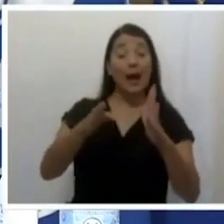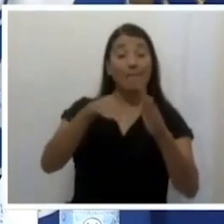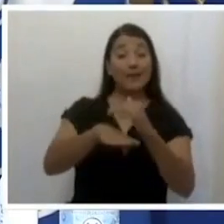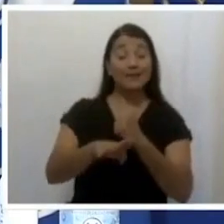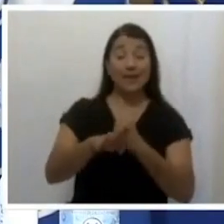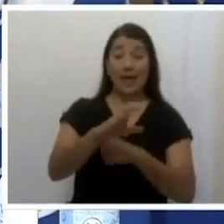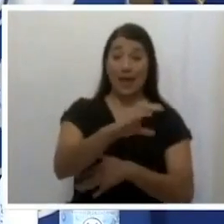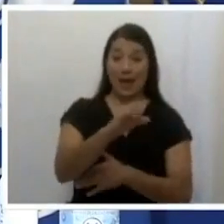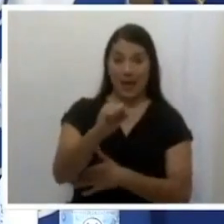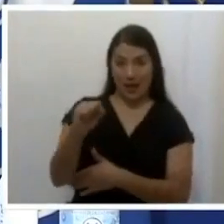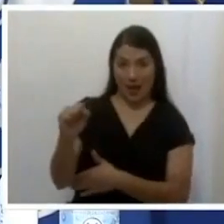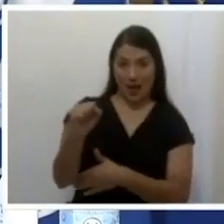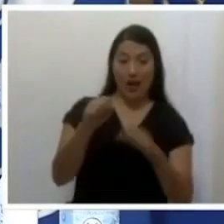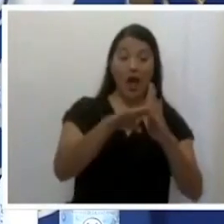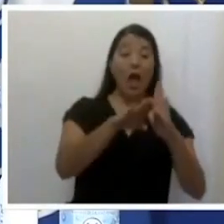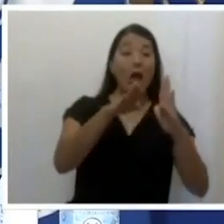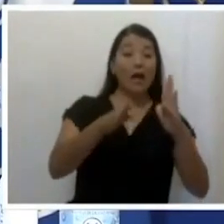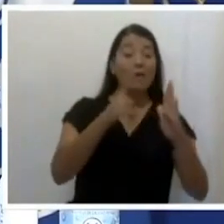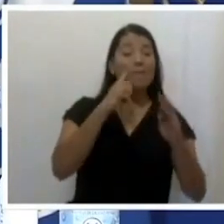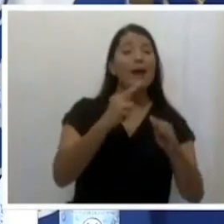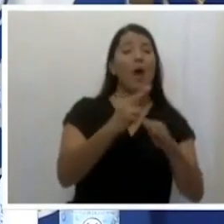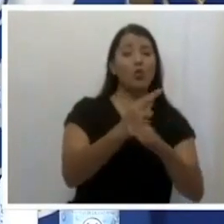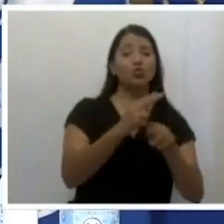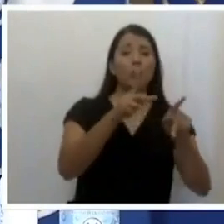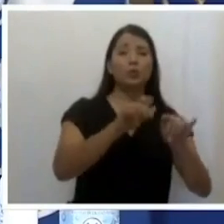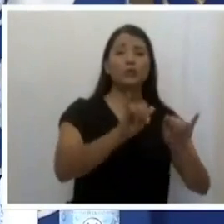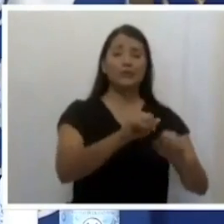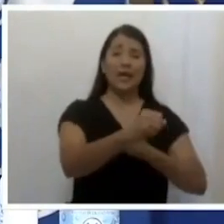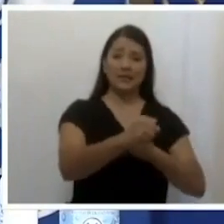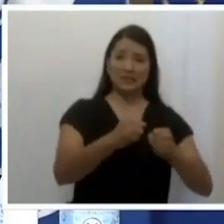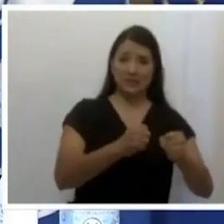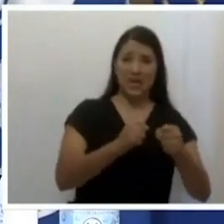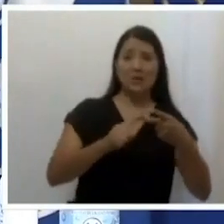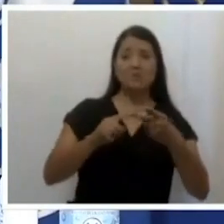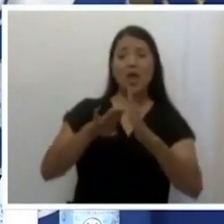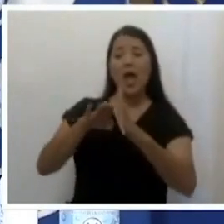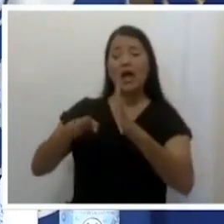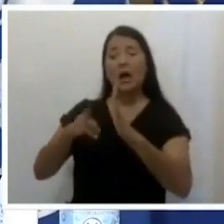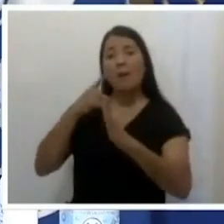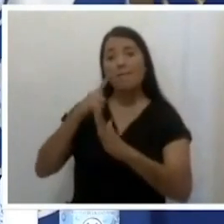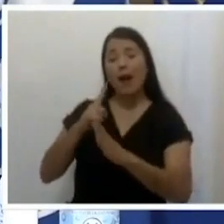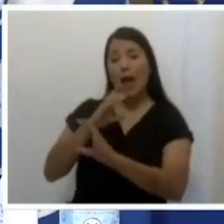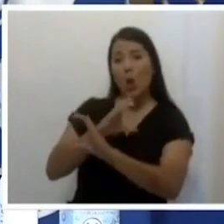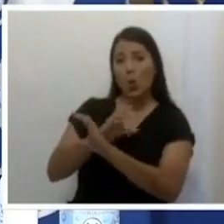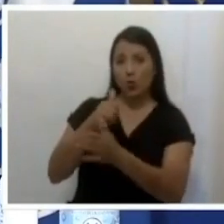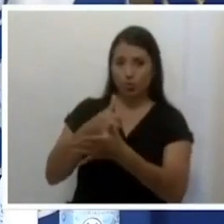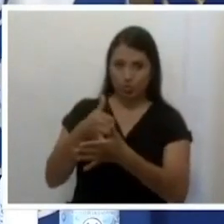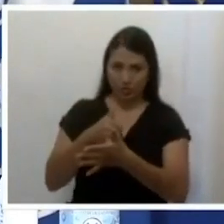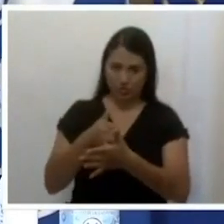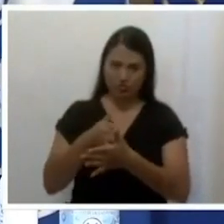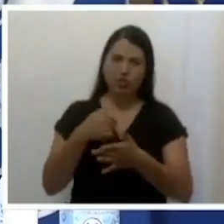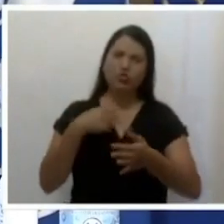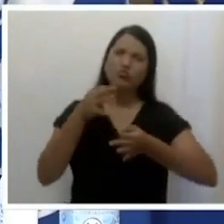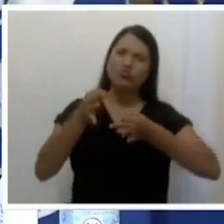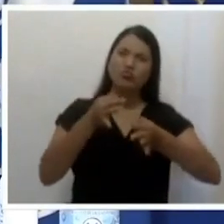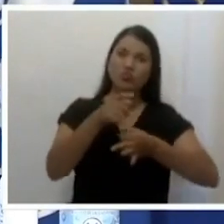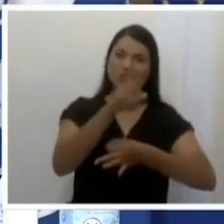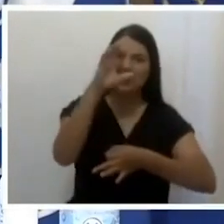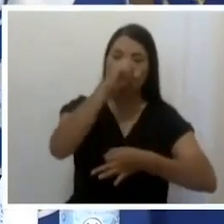de camas moderadas como de UCI, como hacemos todos los días, pero para ponerlo en contexto de lo rápido que están aumentando los números.